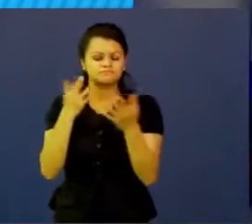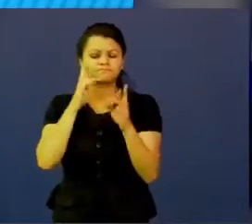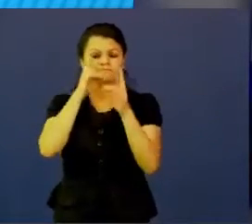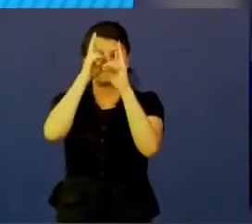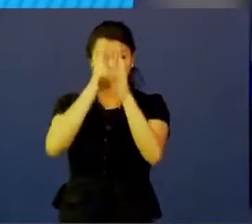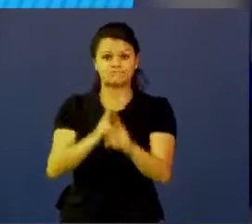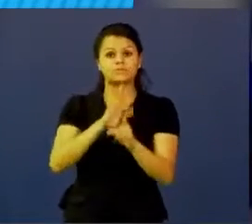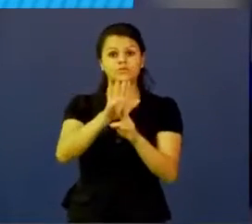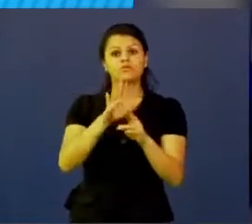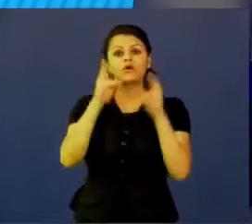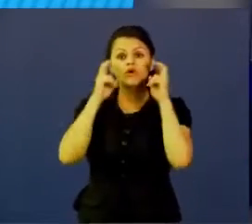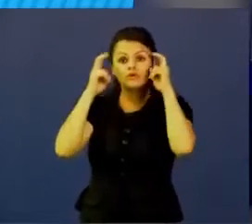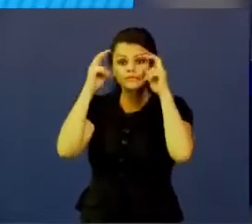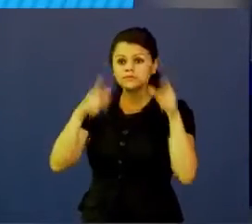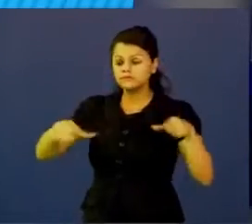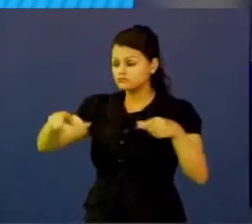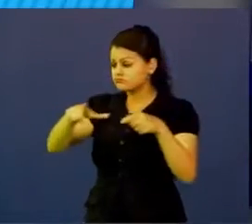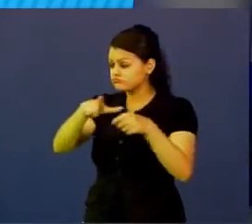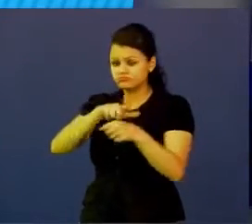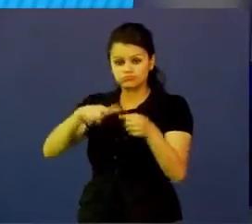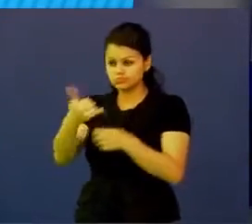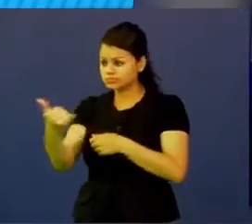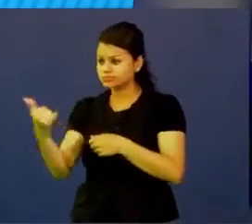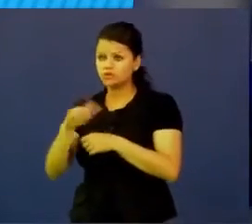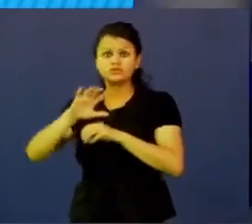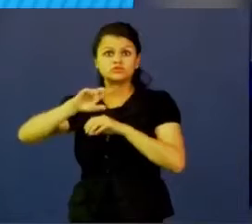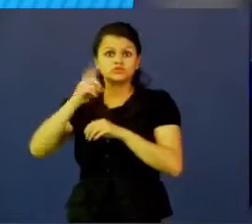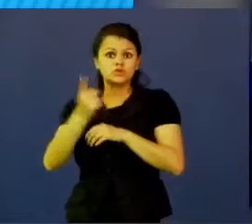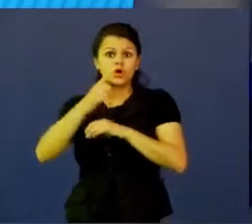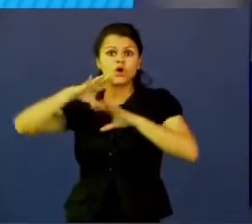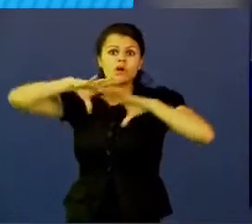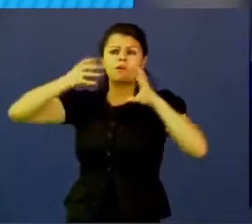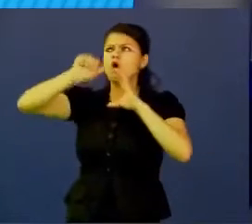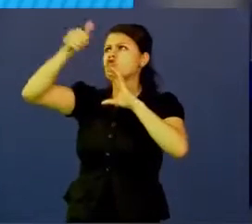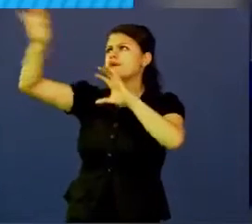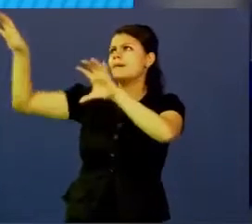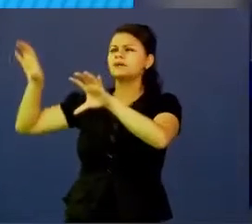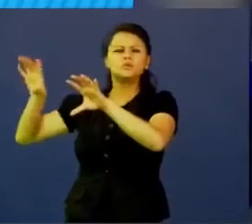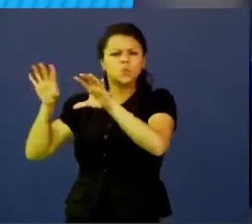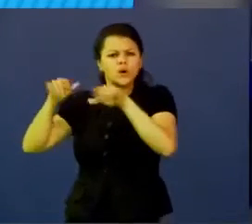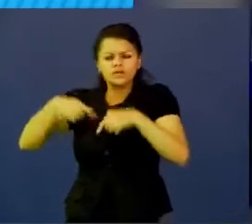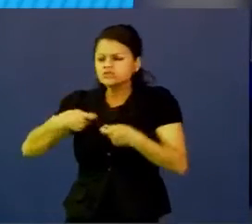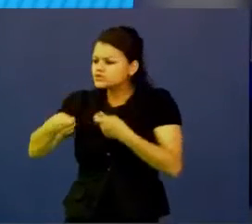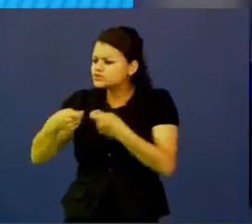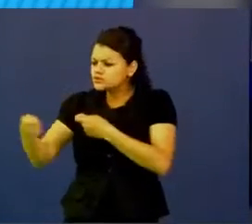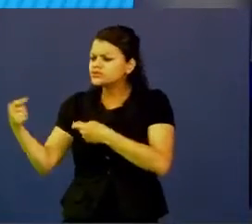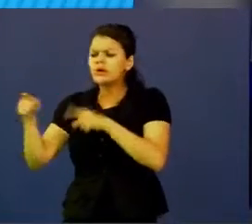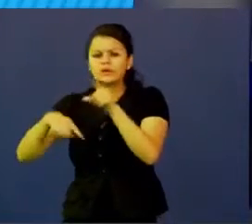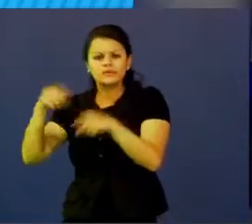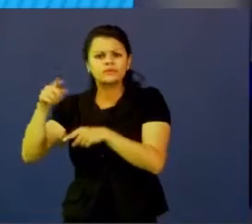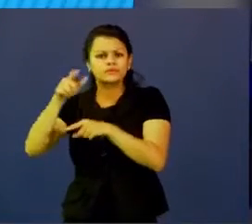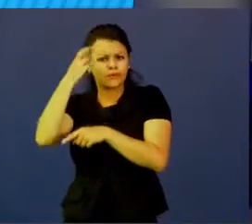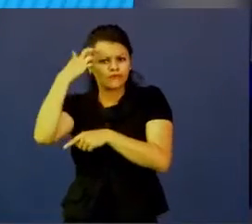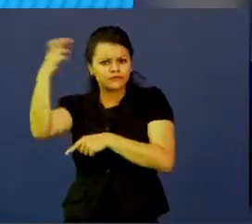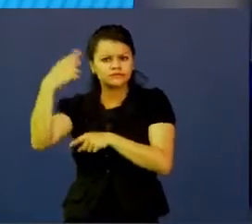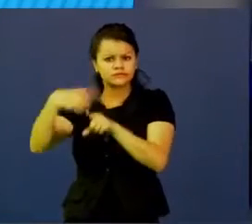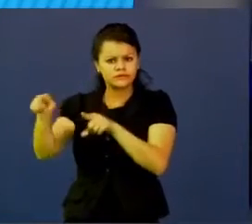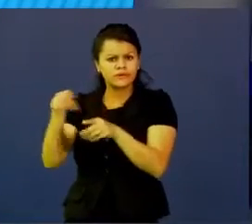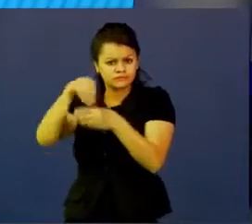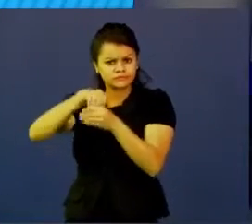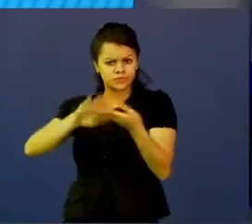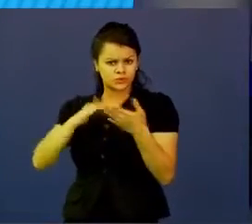el conocimiento local, entonces hay entrevistas a expertos, entrevistas a sabios, entrevistas a personas dentro de la comunidad que pueden dar